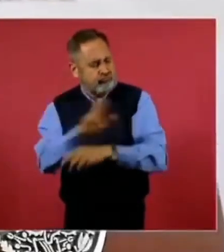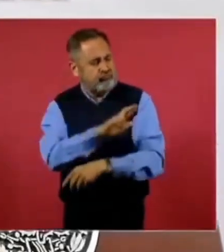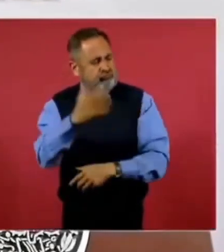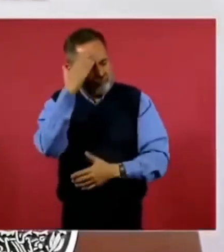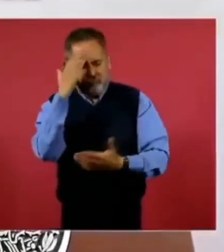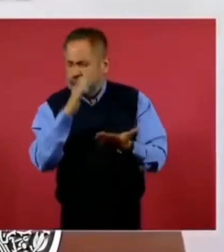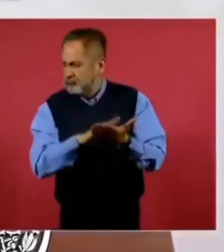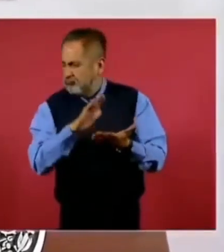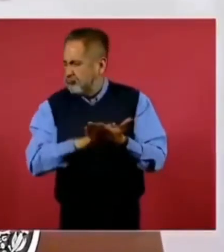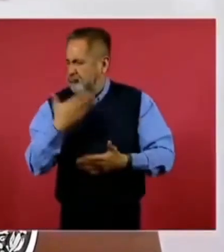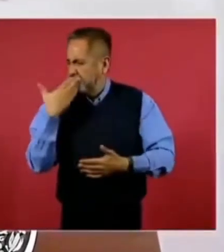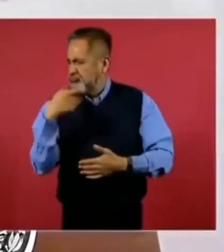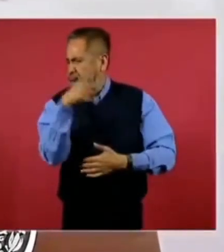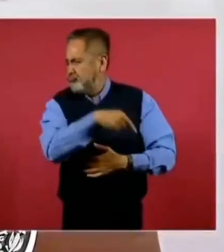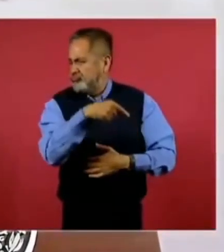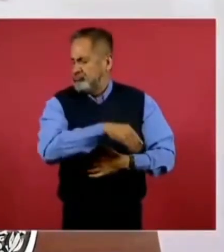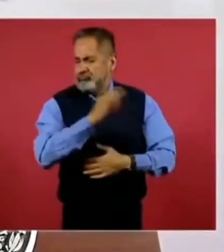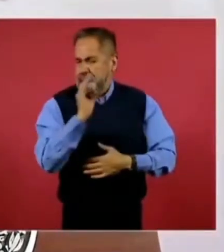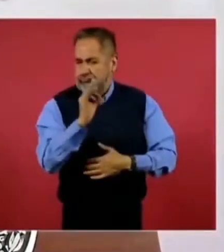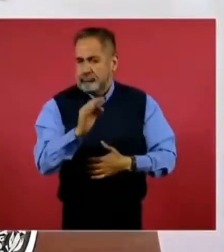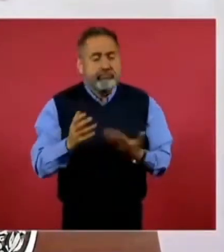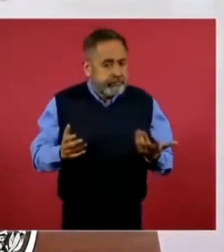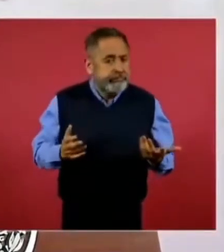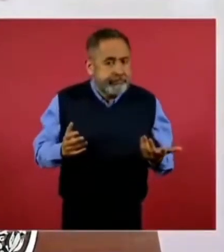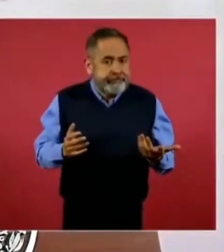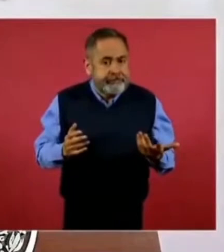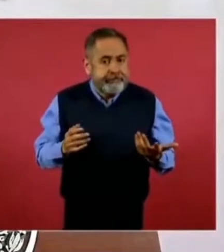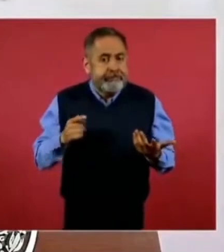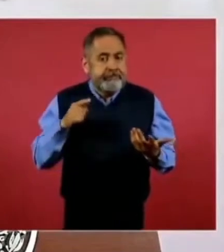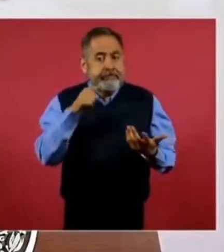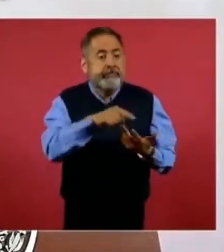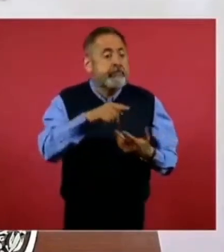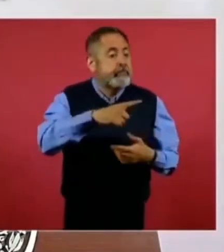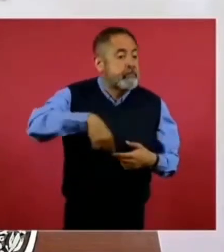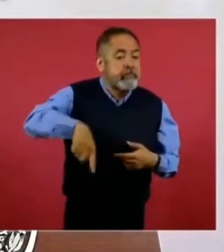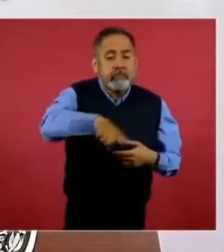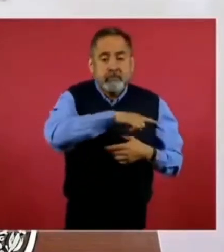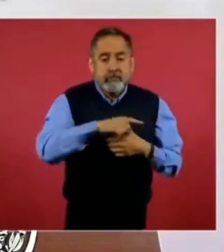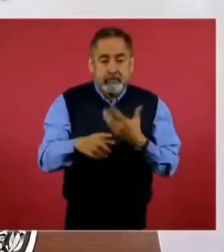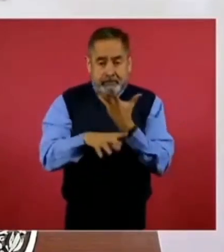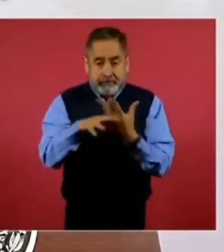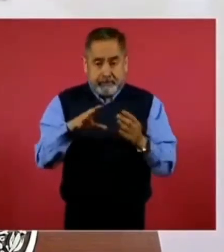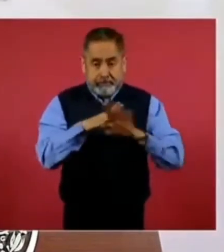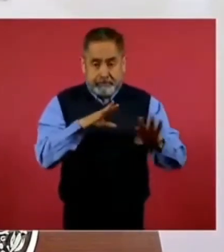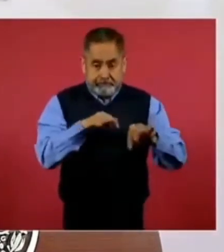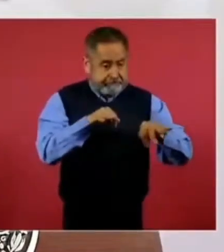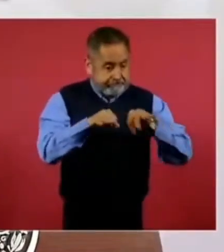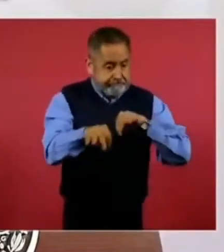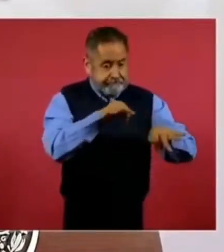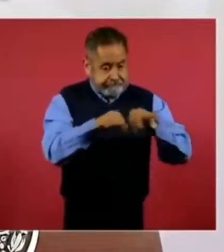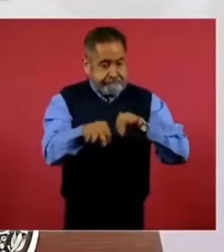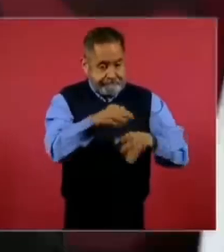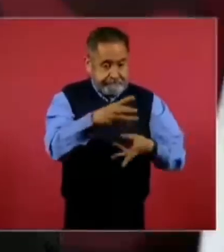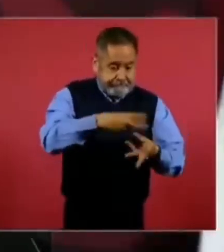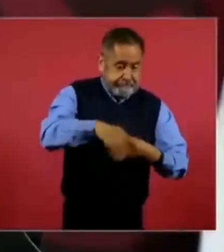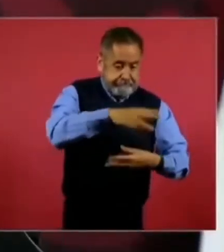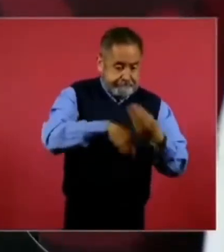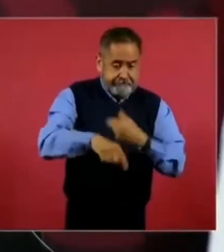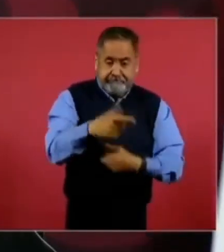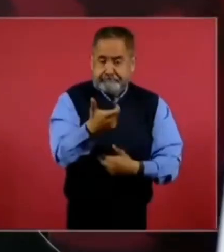a la aportación que hacen con su trabajo